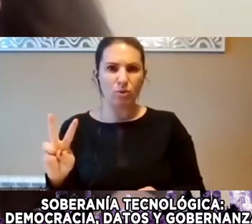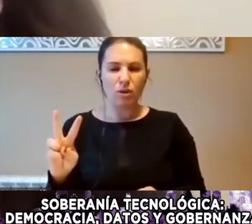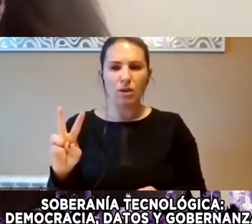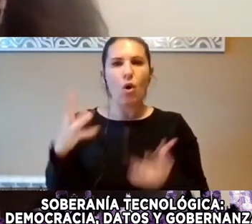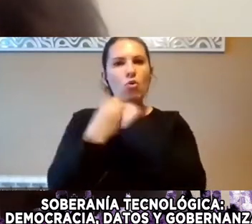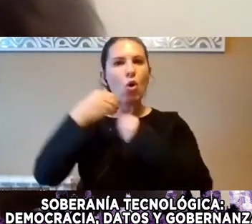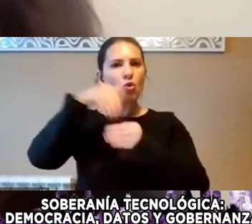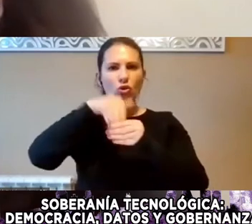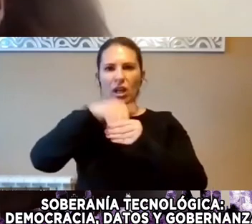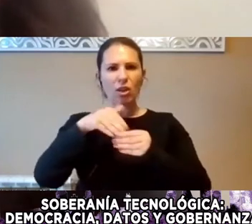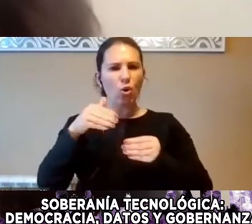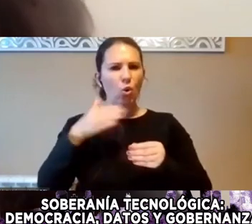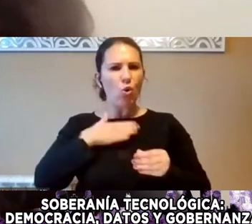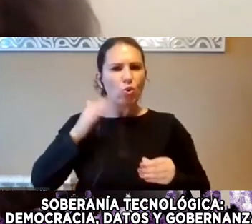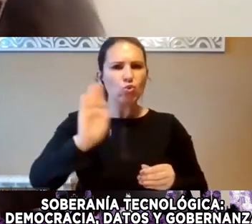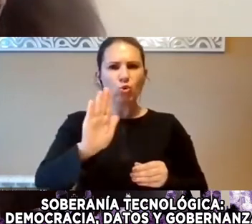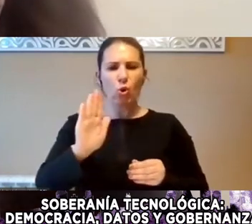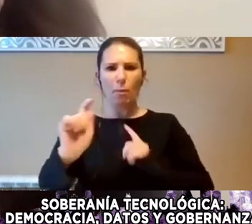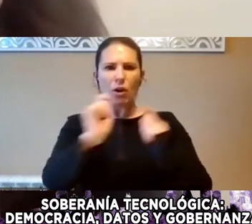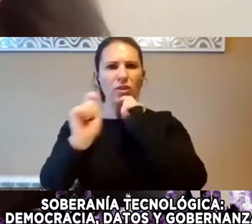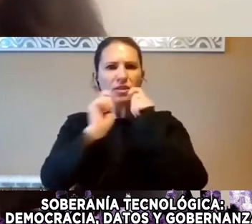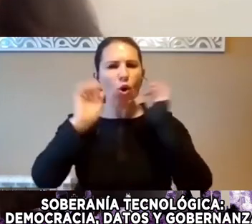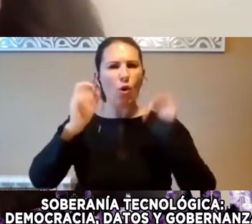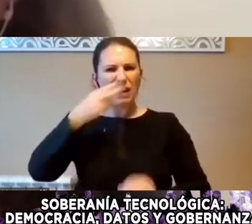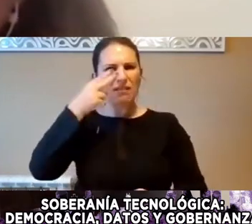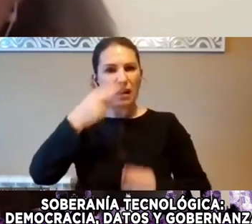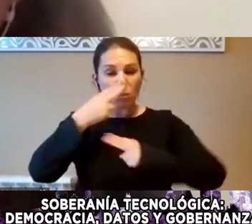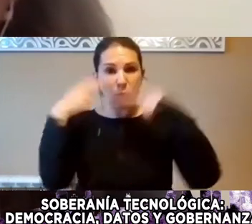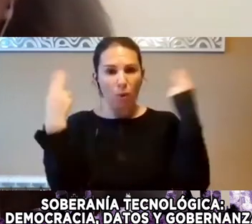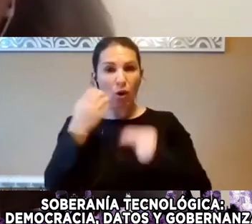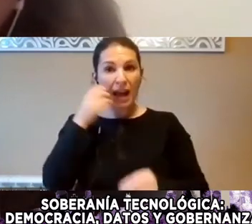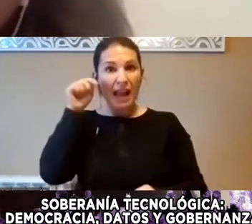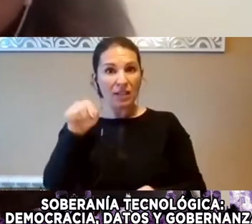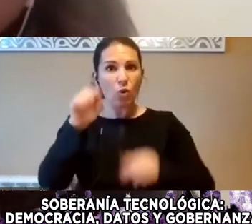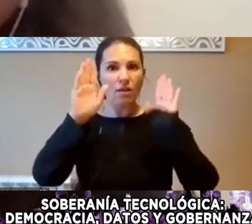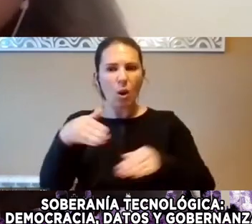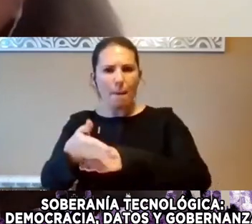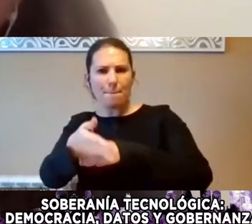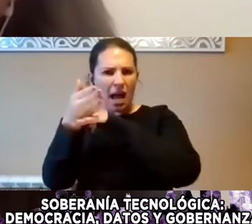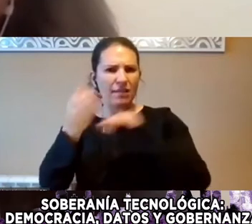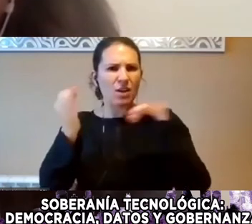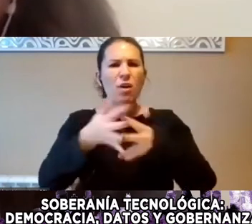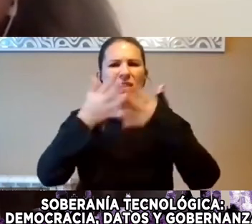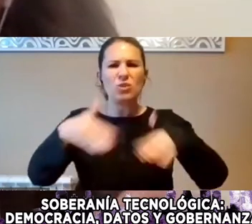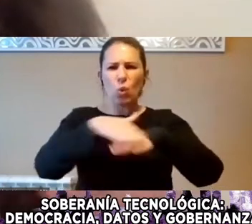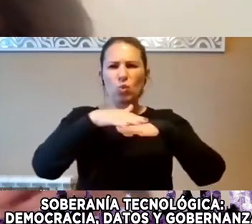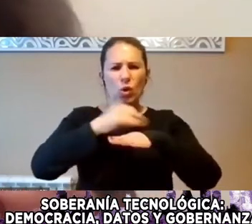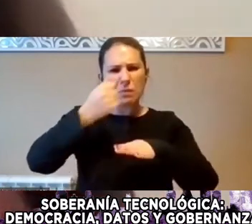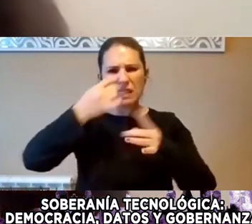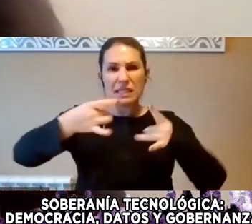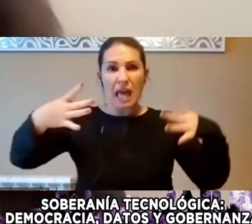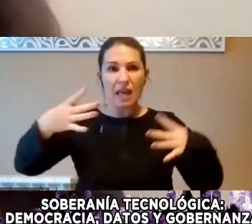Contenido Periodístico De interés Público Fuera Atacada A nivel De infraestructuras Críticas De esa manera